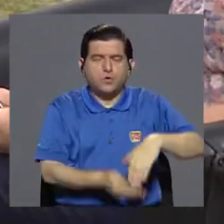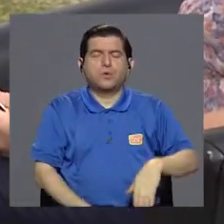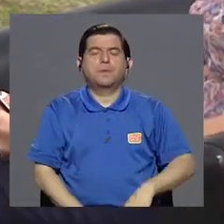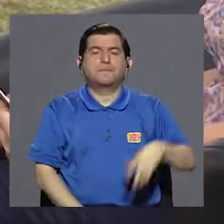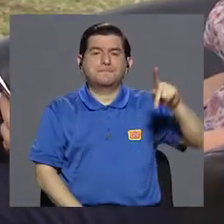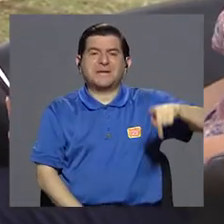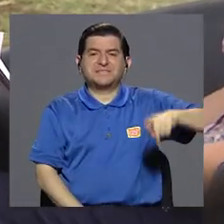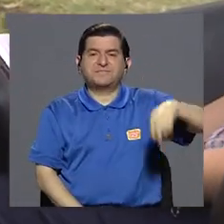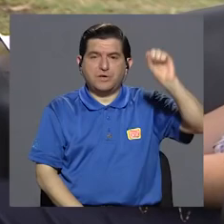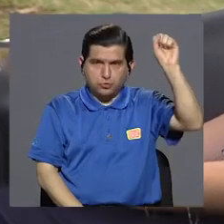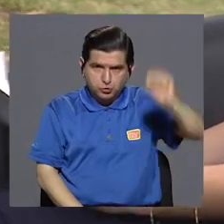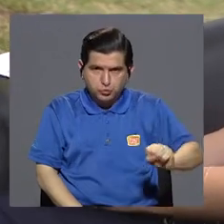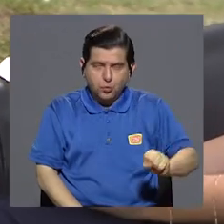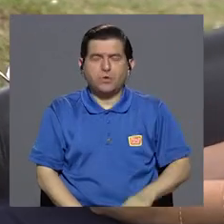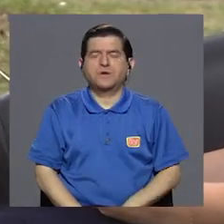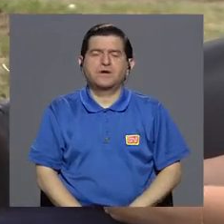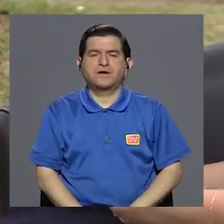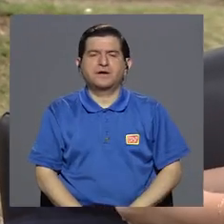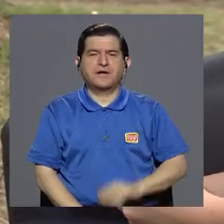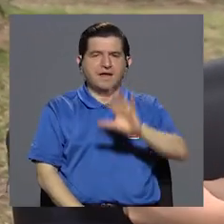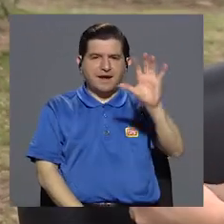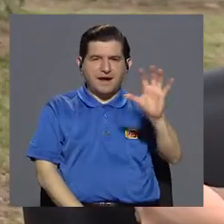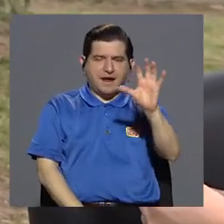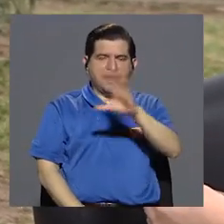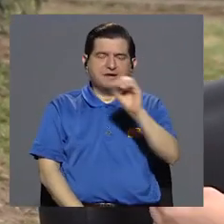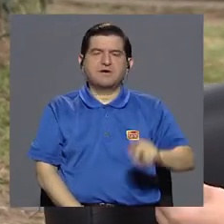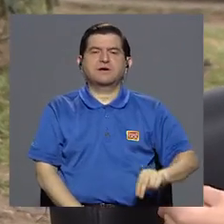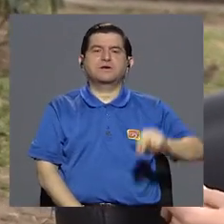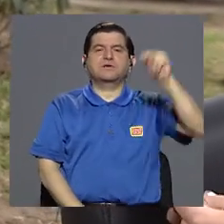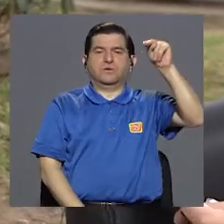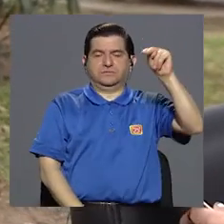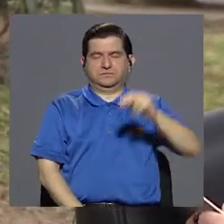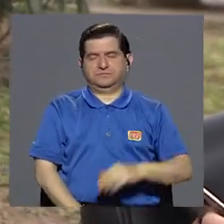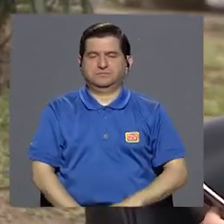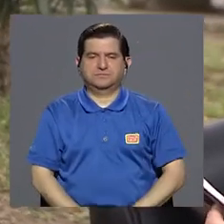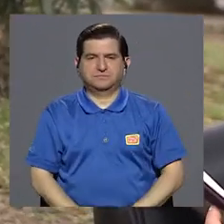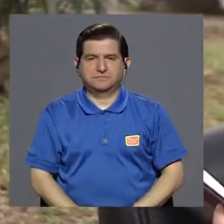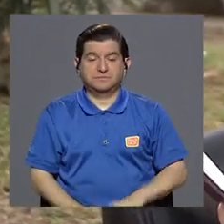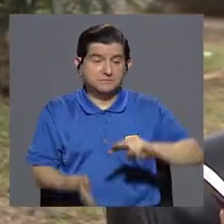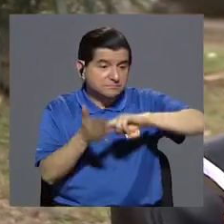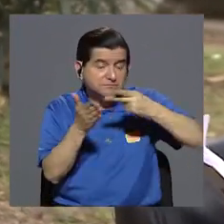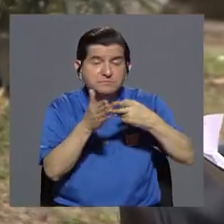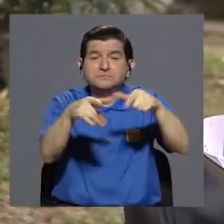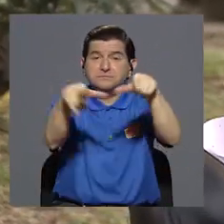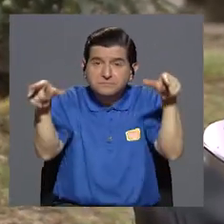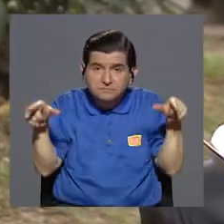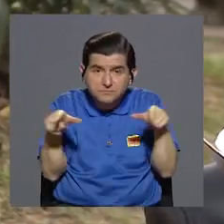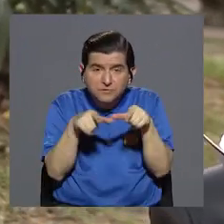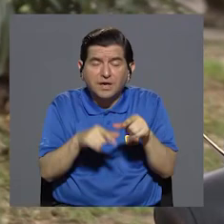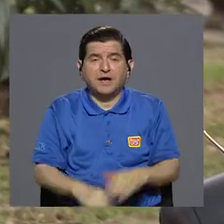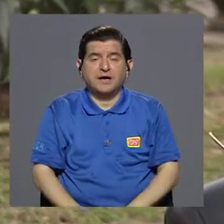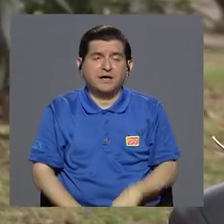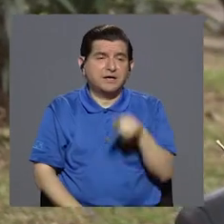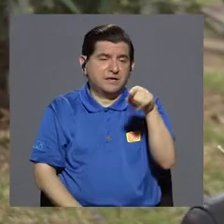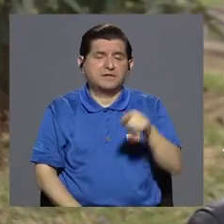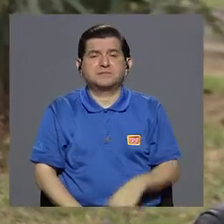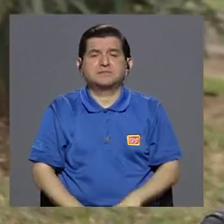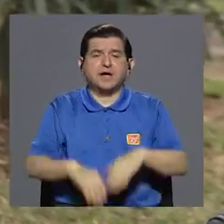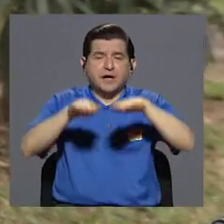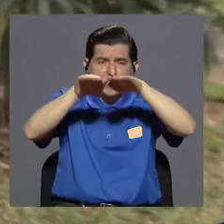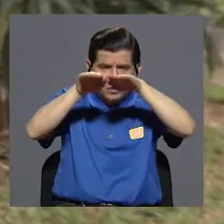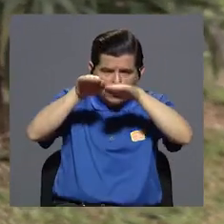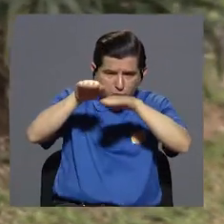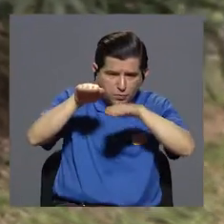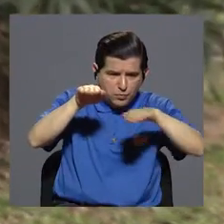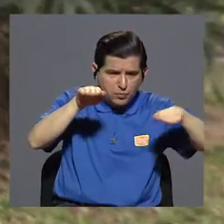Pacífico Sur, la región Caribe y la región Norte del país. Es decir, son regiones bajas de